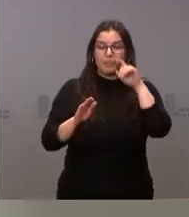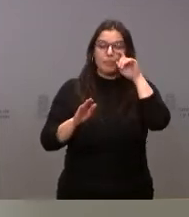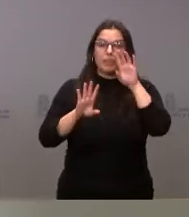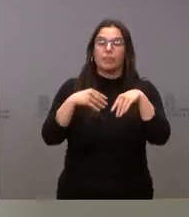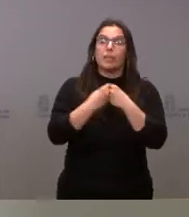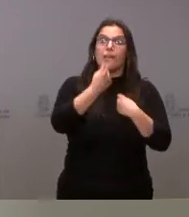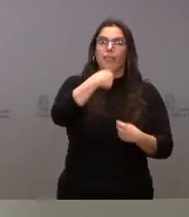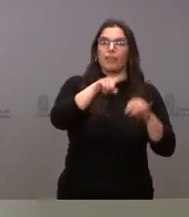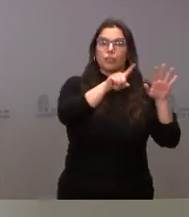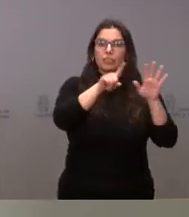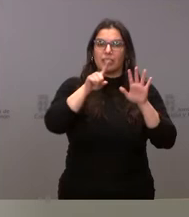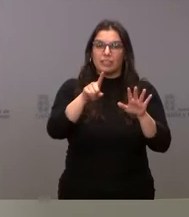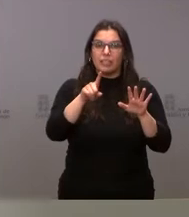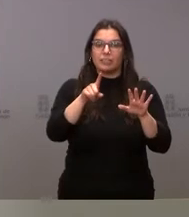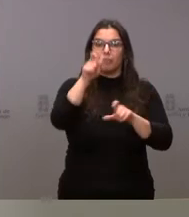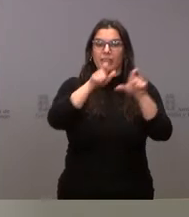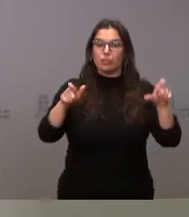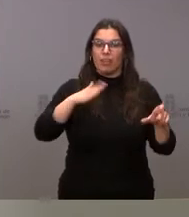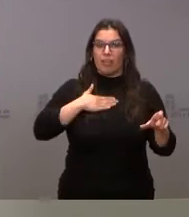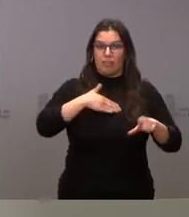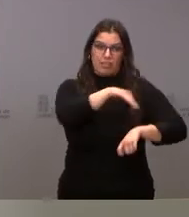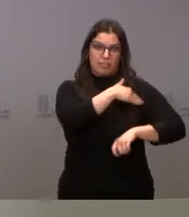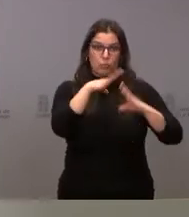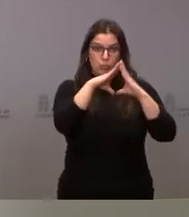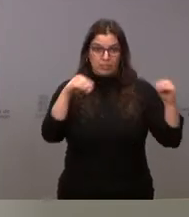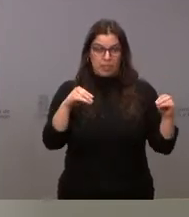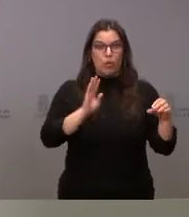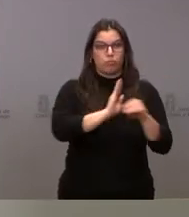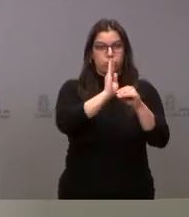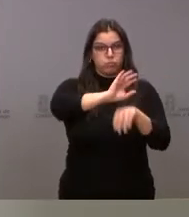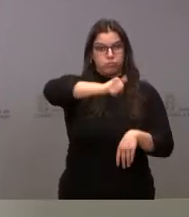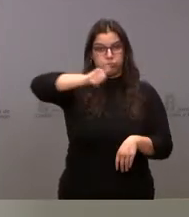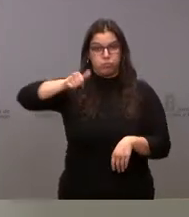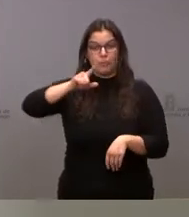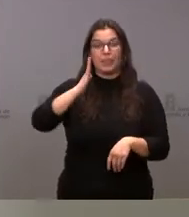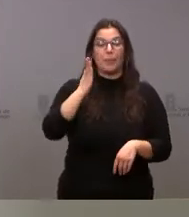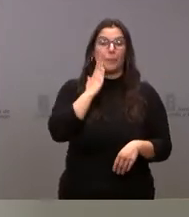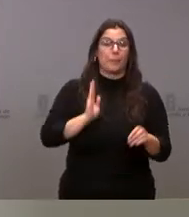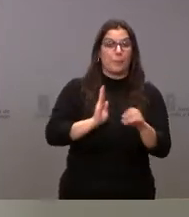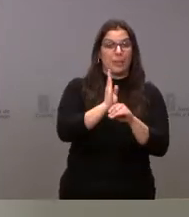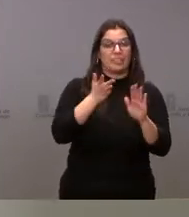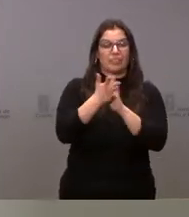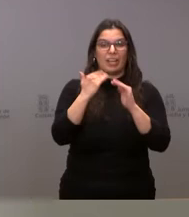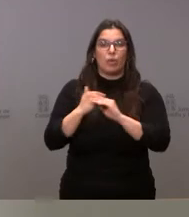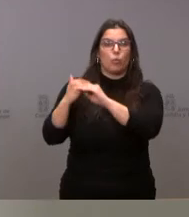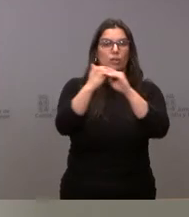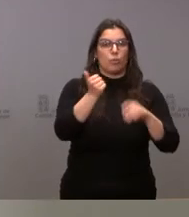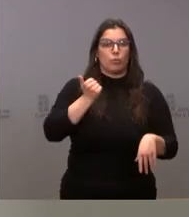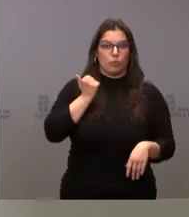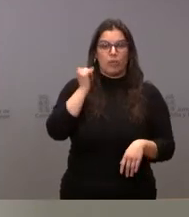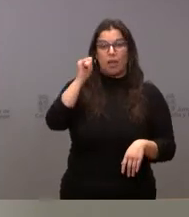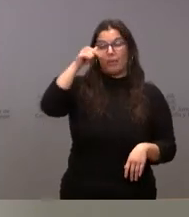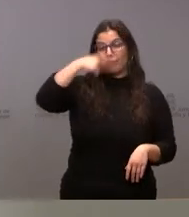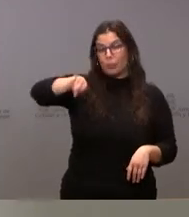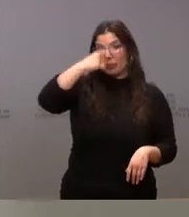166 universitarios los que reciben esta ayuda y son becas que garantizan esta igualdad de oportunidades. En Castilla y León tenemos, como